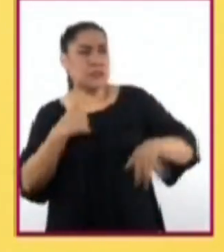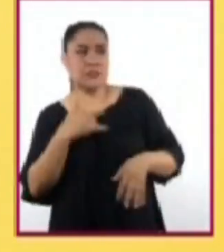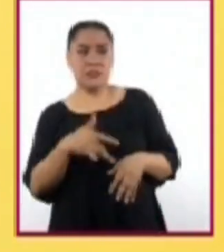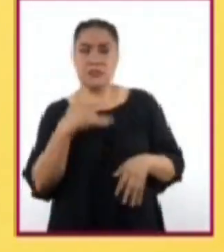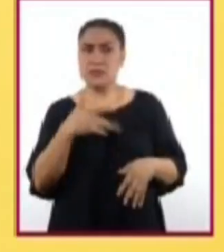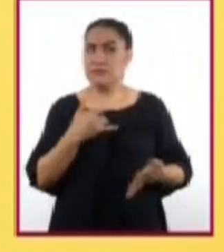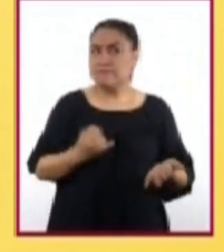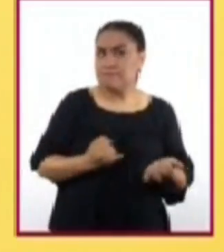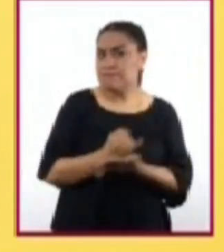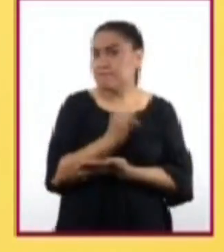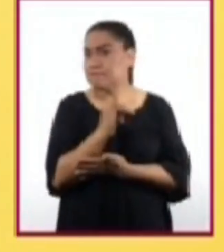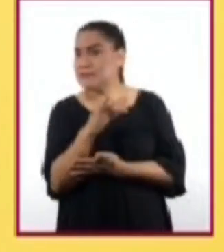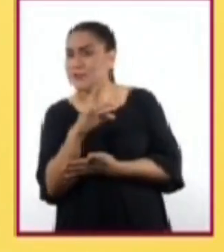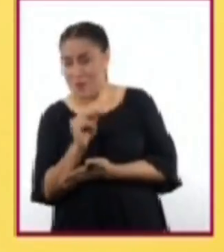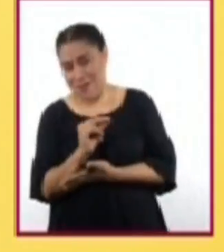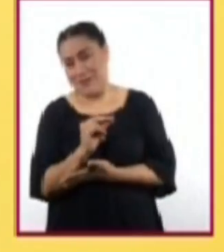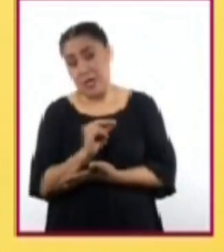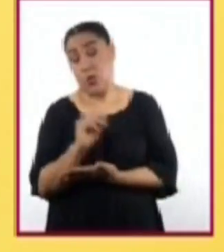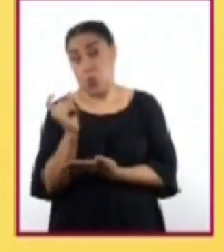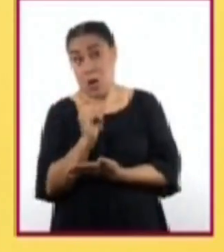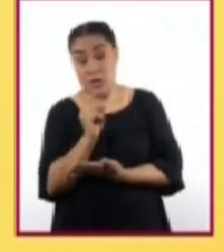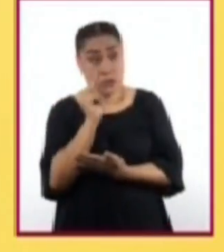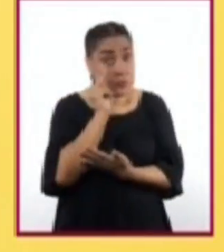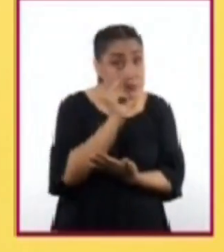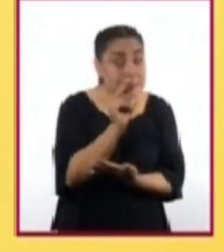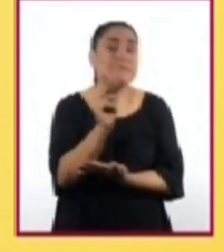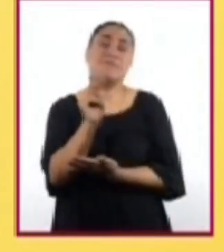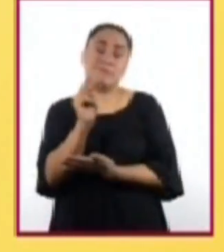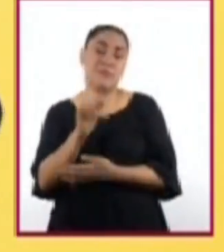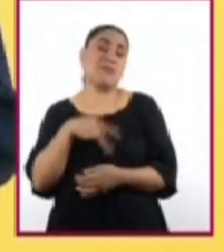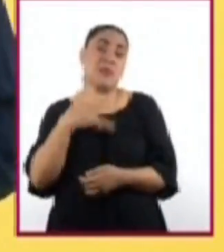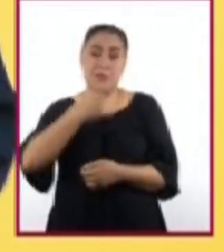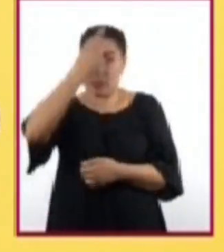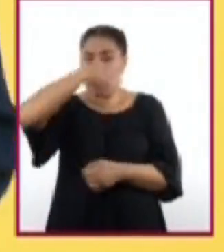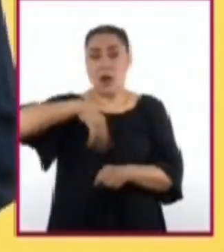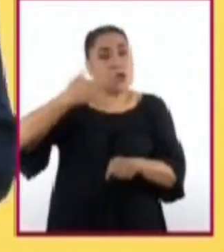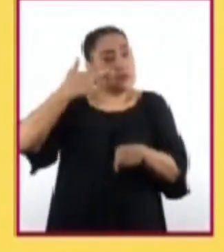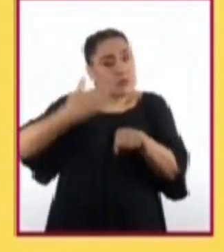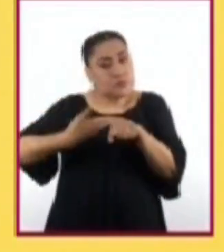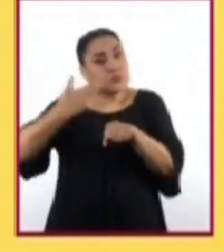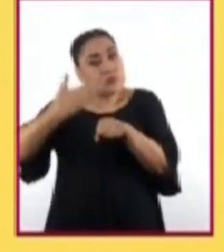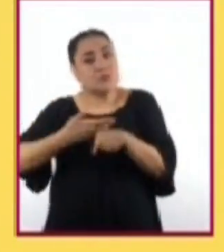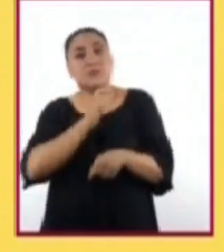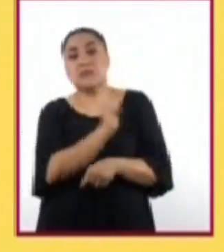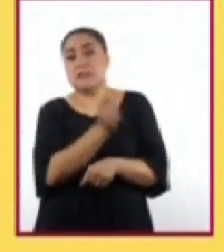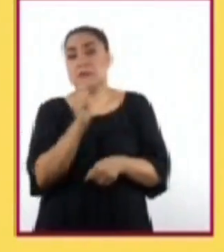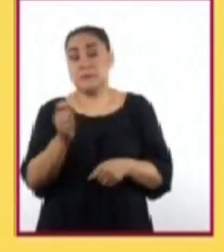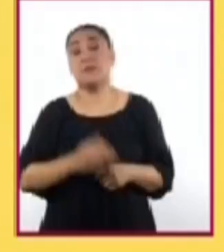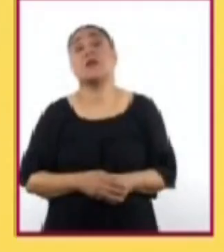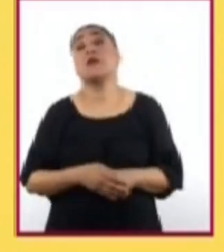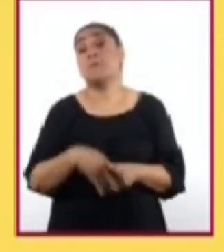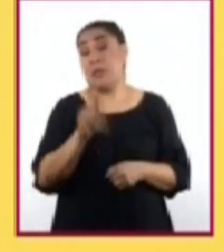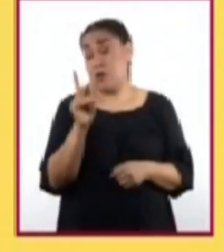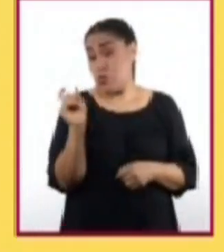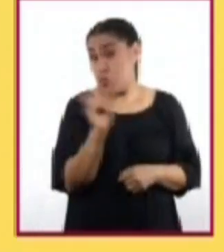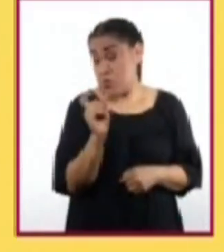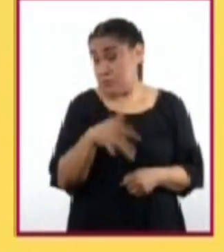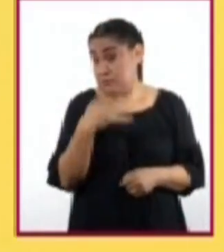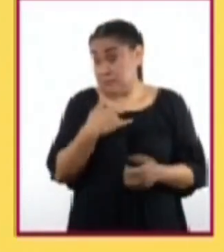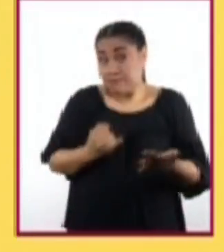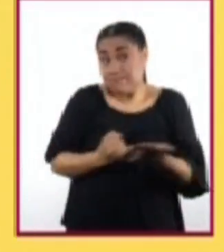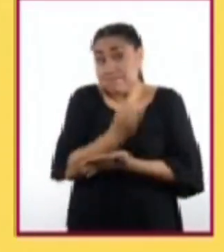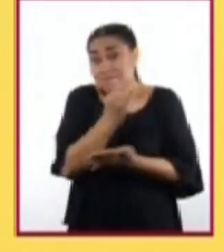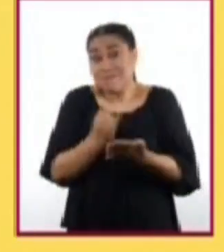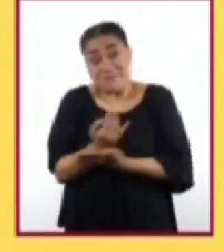decisiones. Y en cada una de ellas debemos asumir la responsabilidad de nuestros actos. Pero tomar decisiones no es un